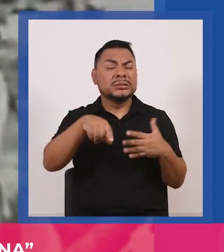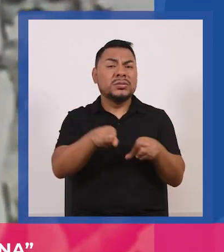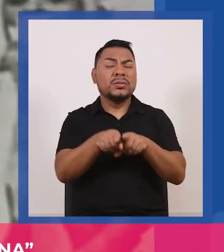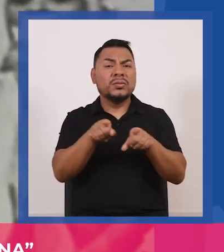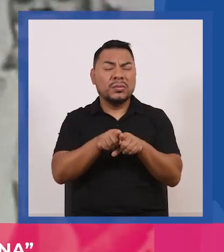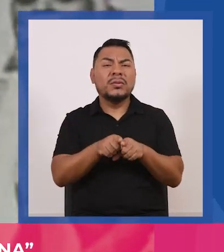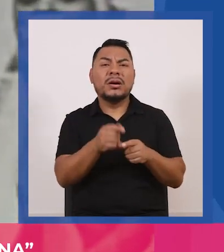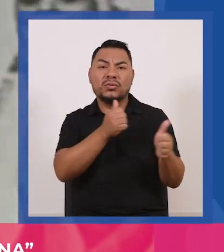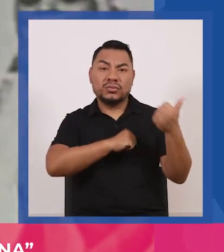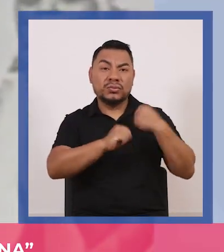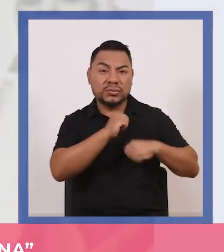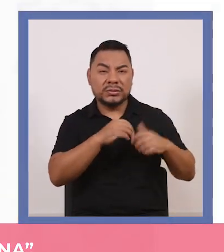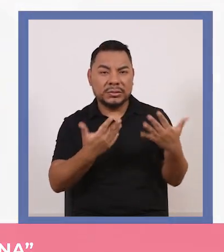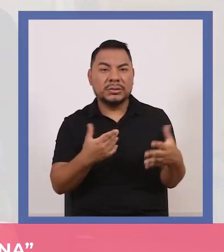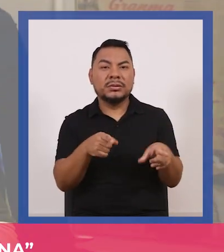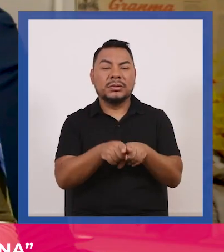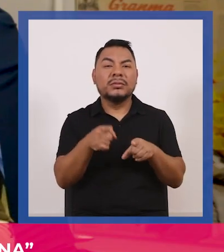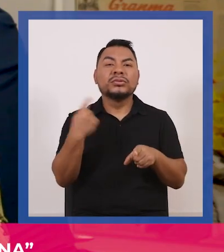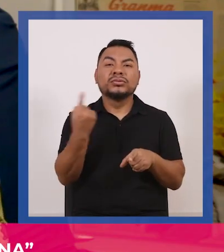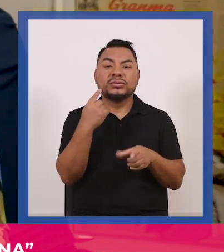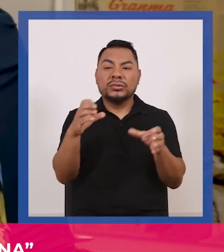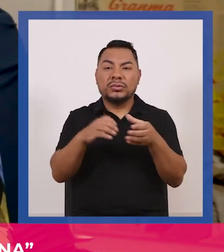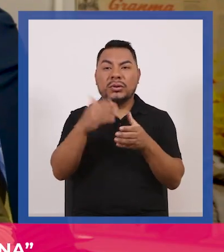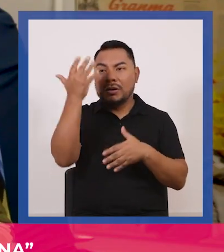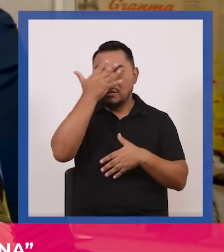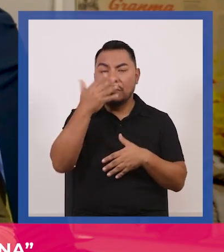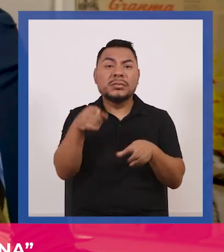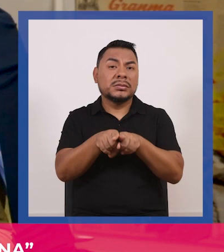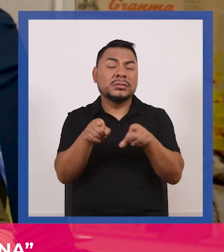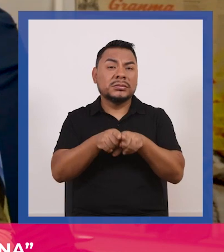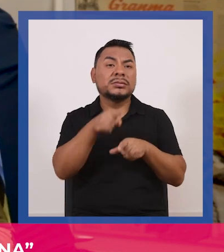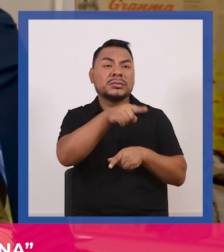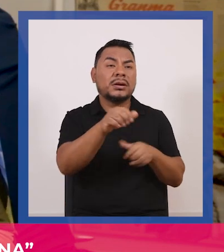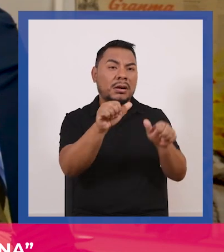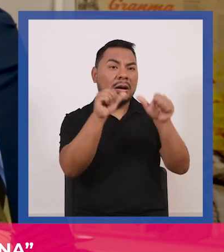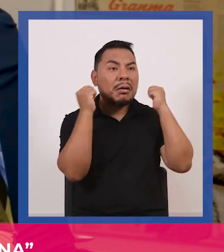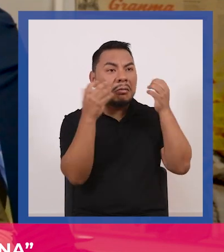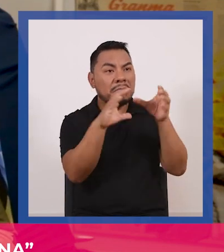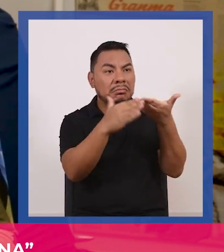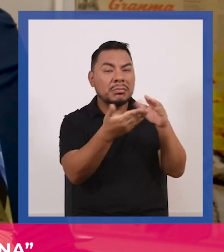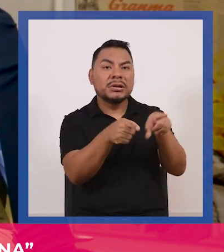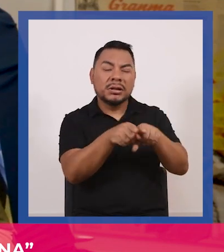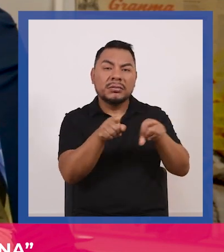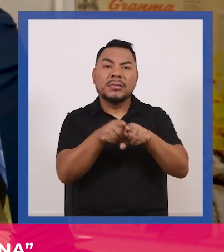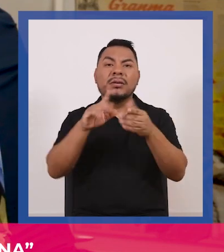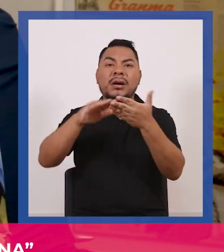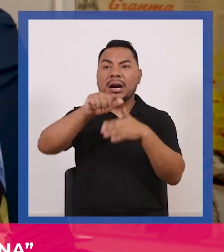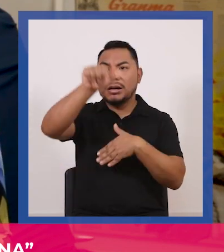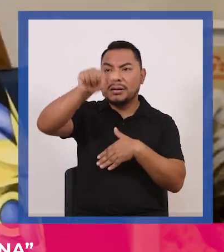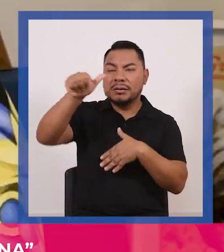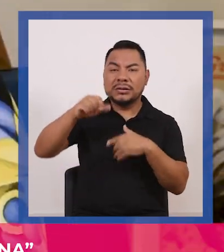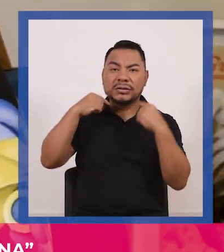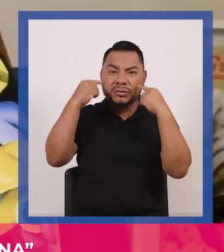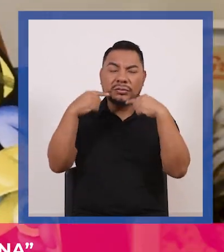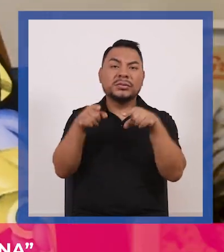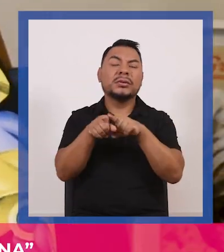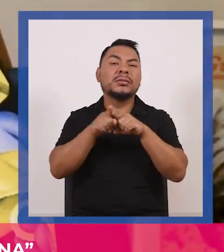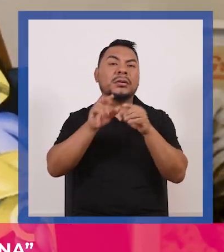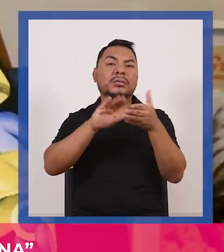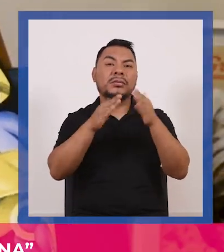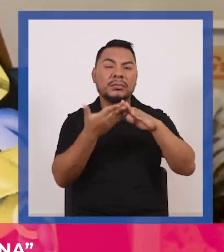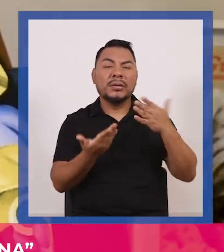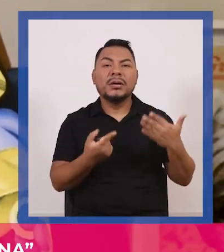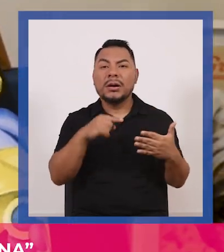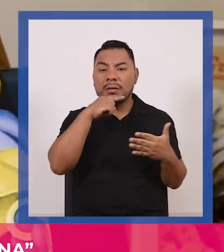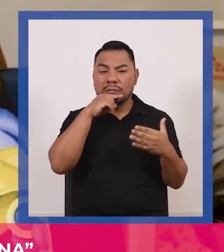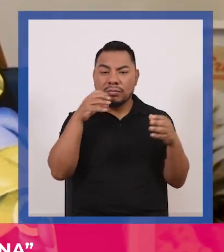pasamos no hablo únicamente de lo afroperuano también hablo de lo amazónico de lo andino y de la población